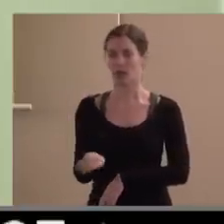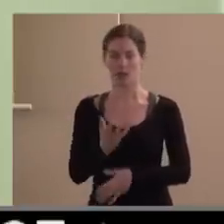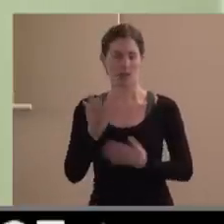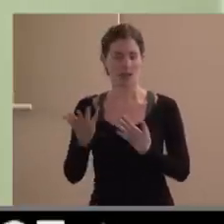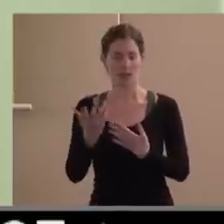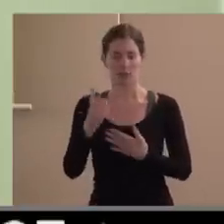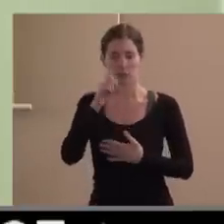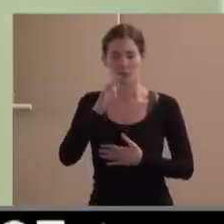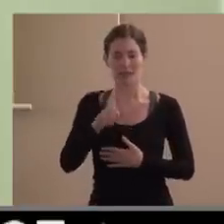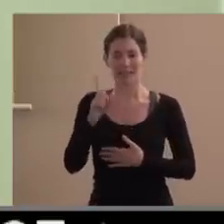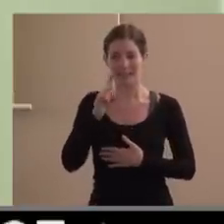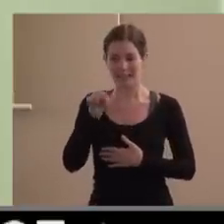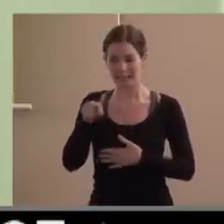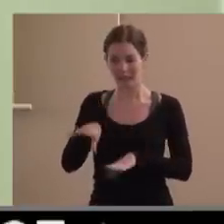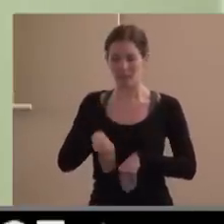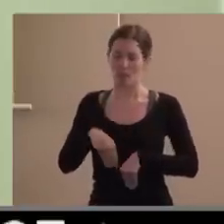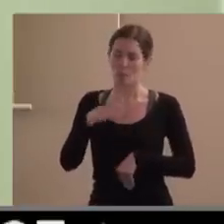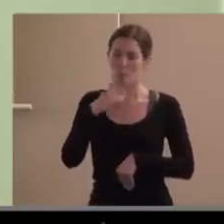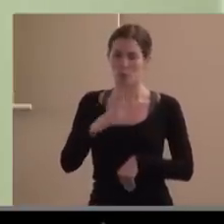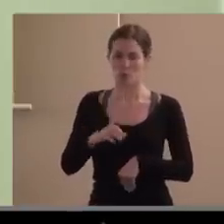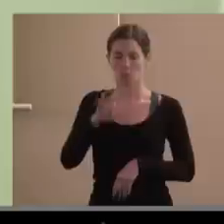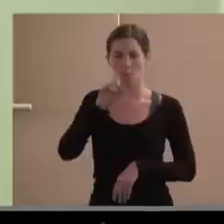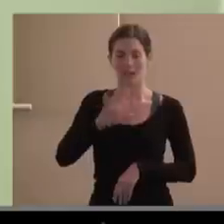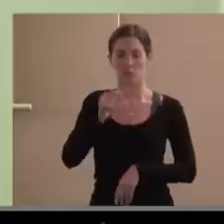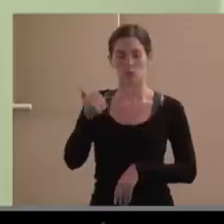como eran elementos un poco foráneos